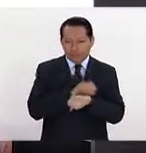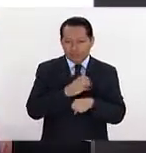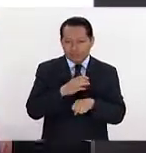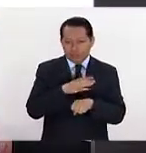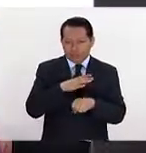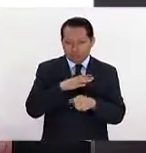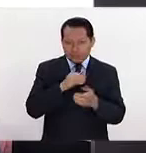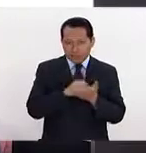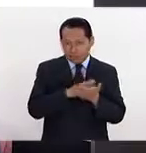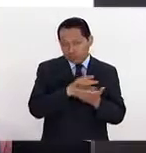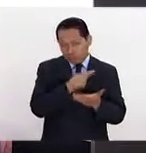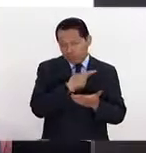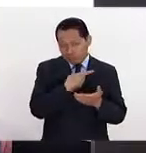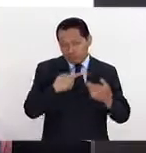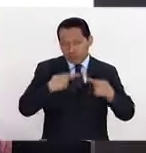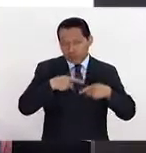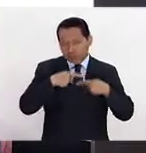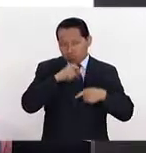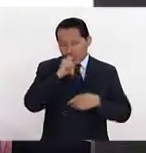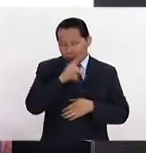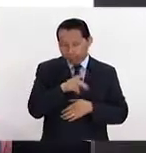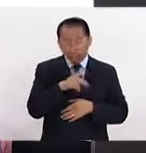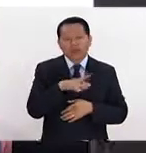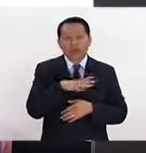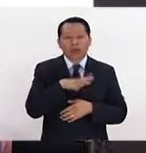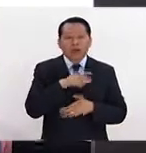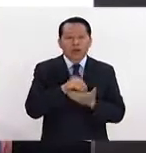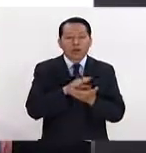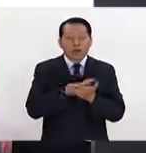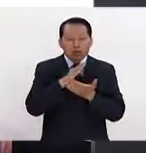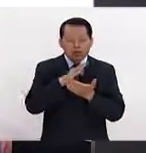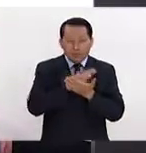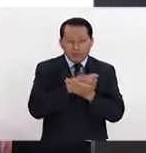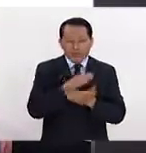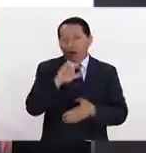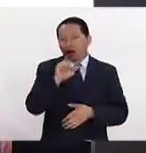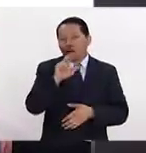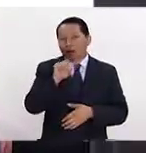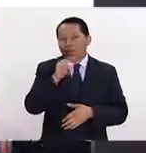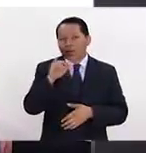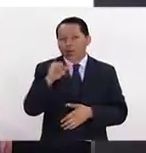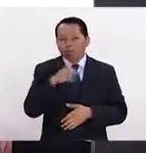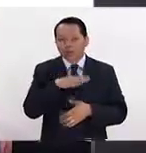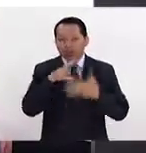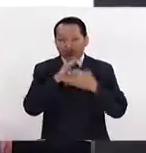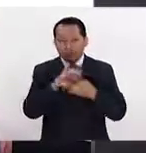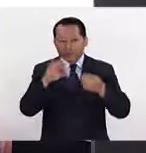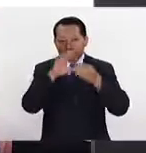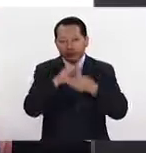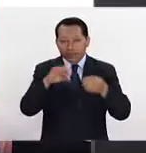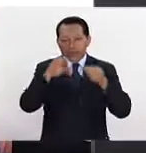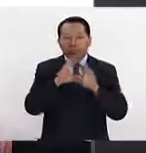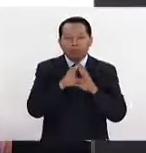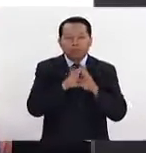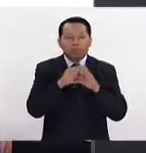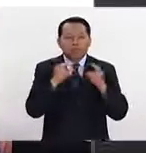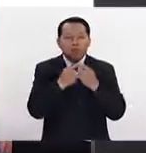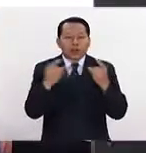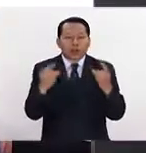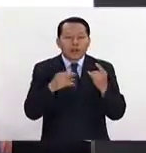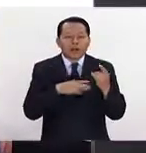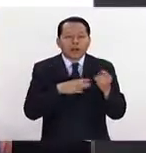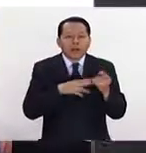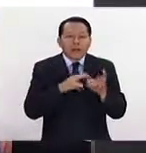Piliado y un servidor, hicimos esta curaduría que acoge a Caraballo y narra precisamente este legado, cómo los